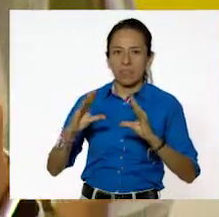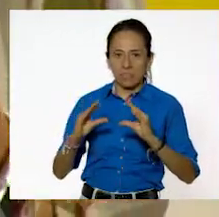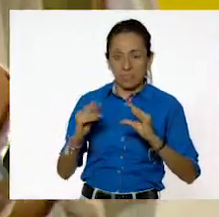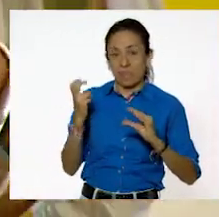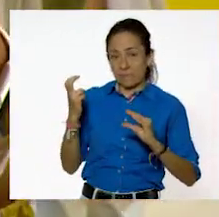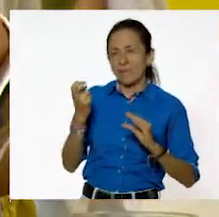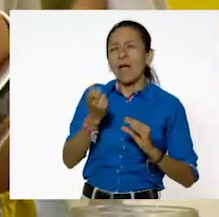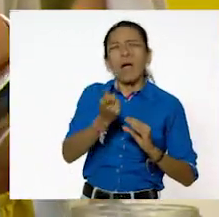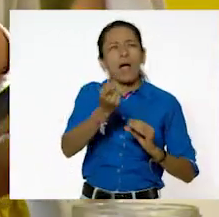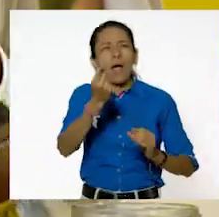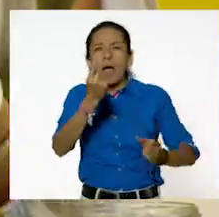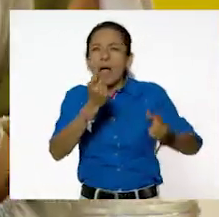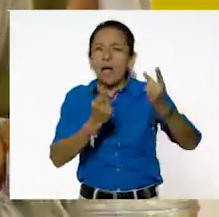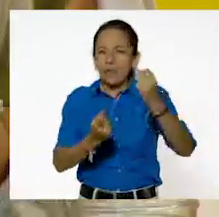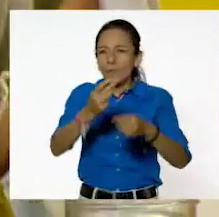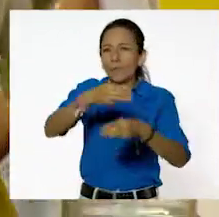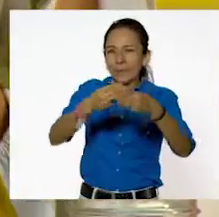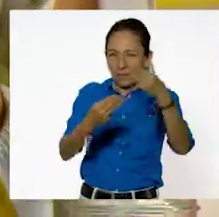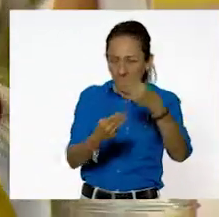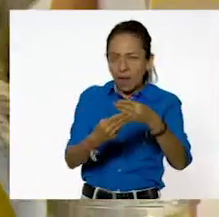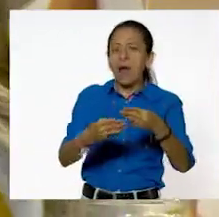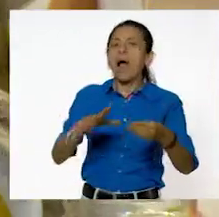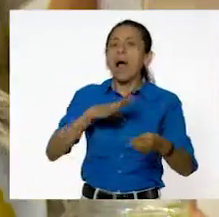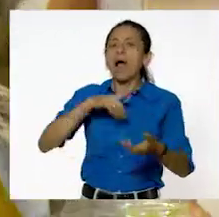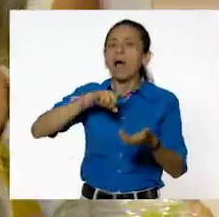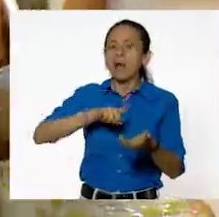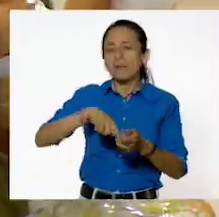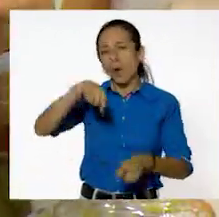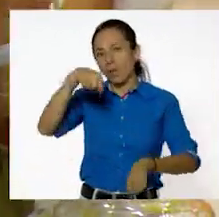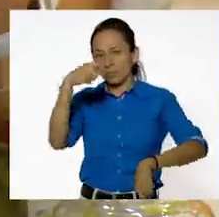materiales que tienen flexibilidad.